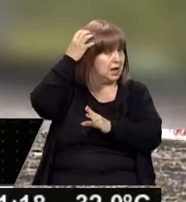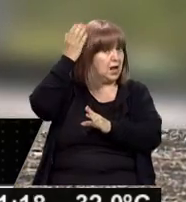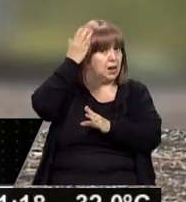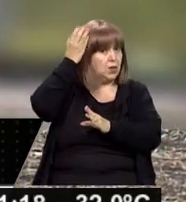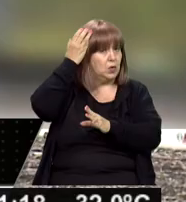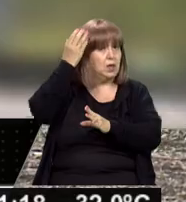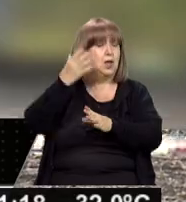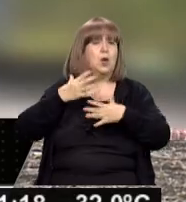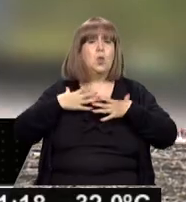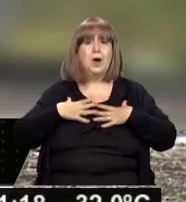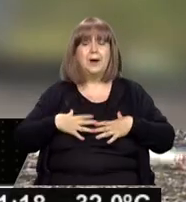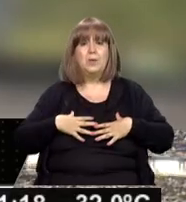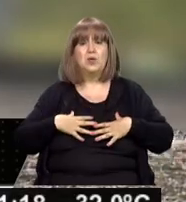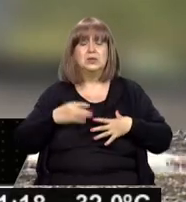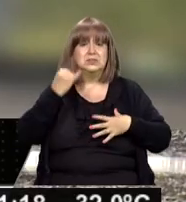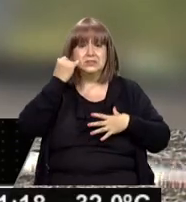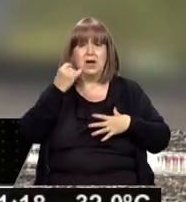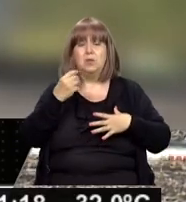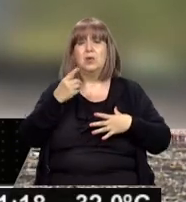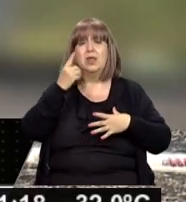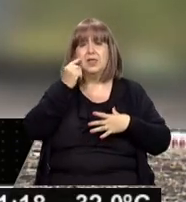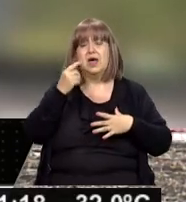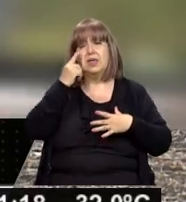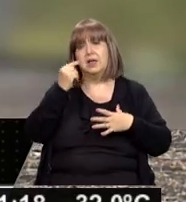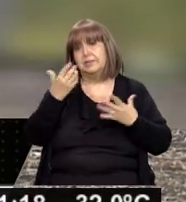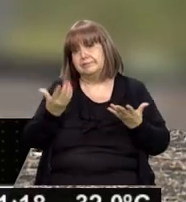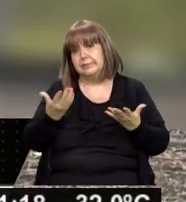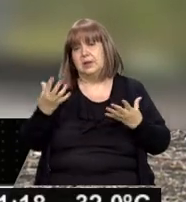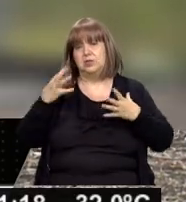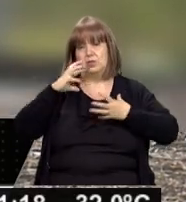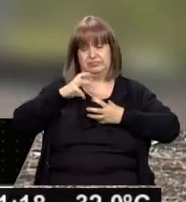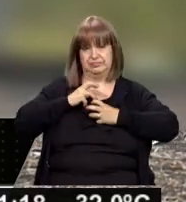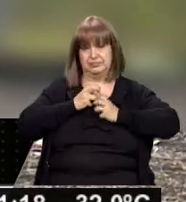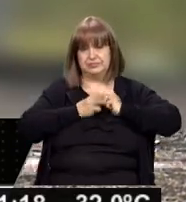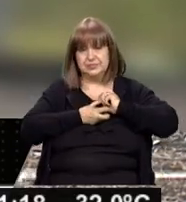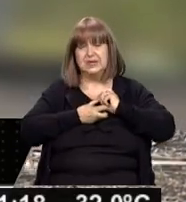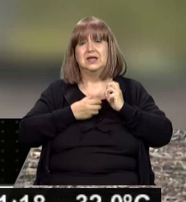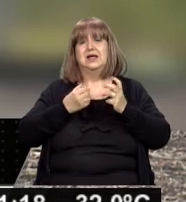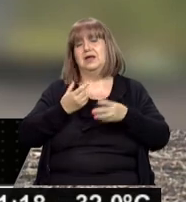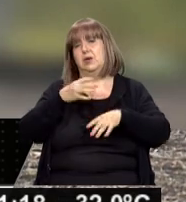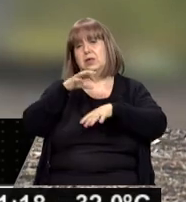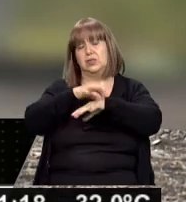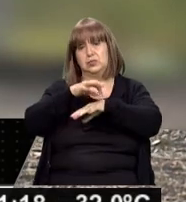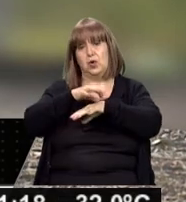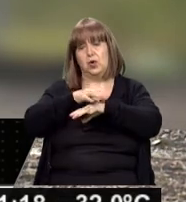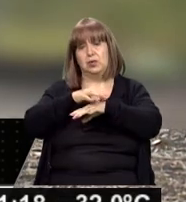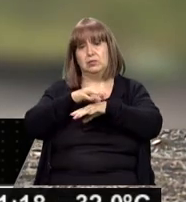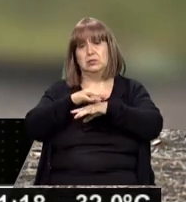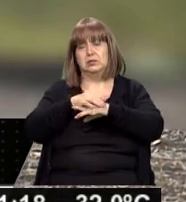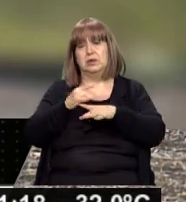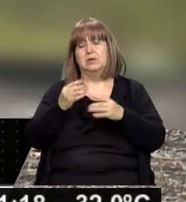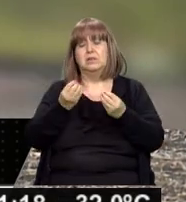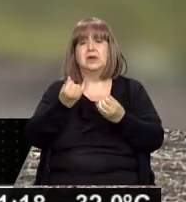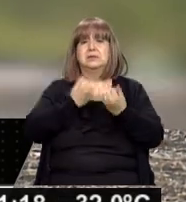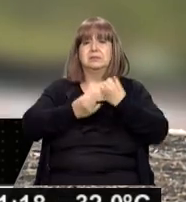El cuerpo está en estado de descomposición y será fruto del trabajo del cuerpo médico forense quien determine cuál fue la causa del